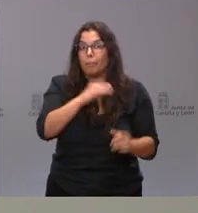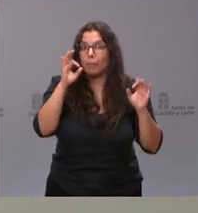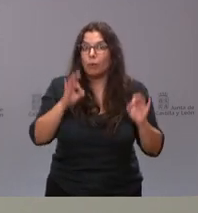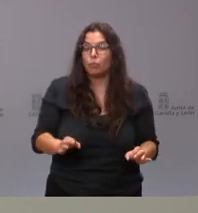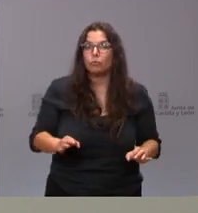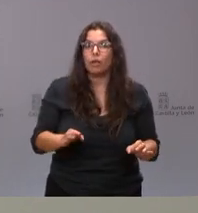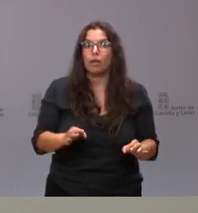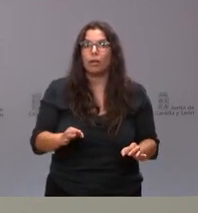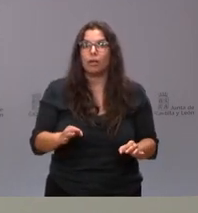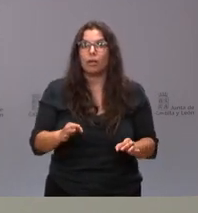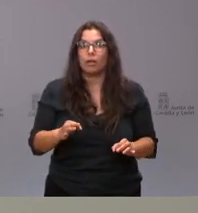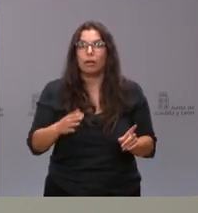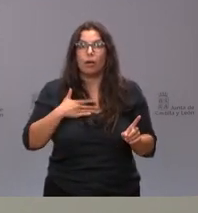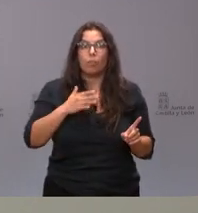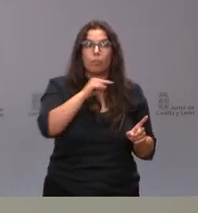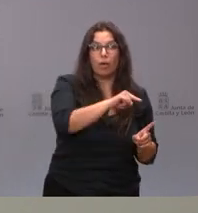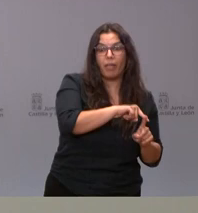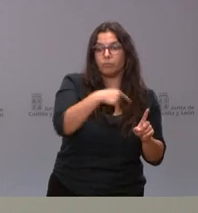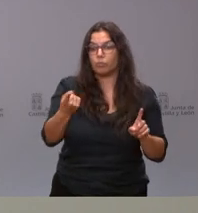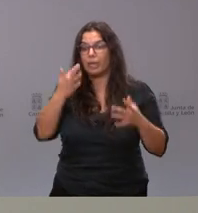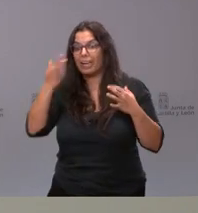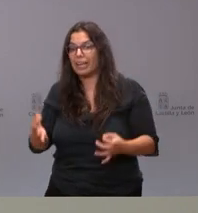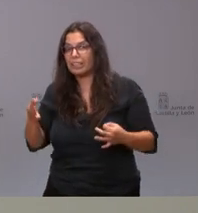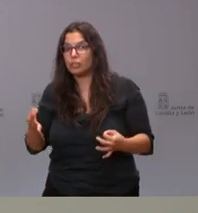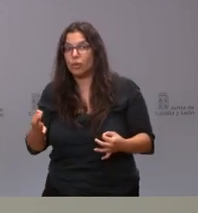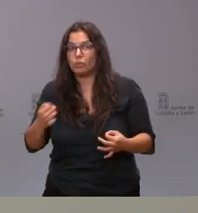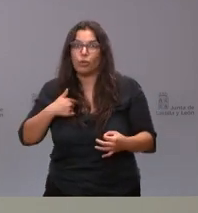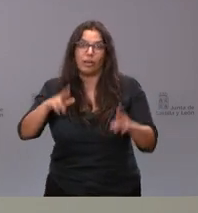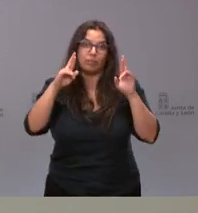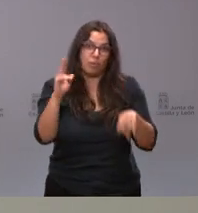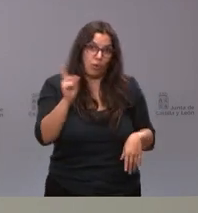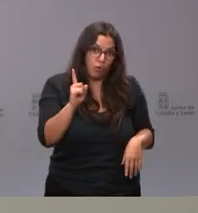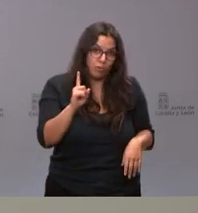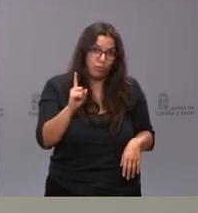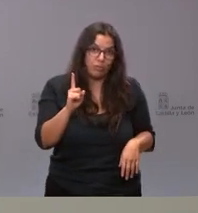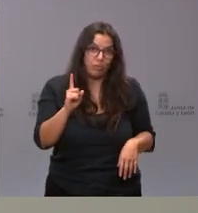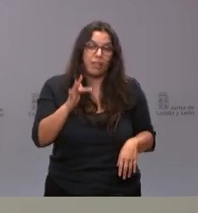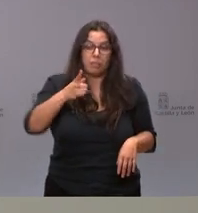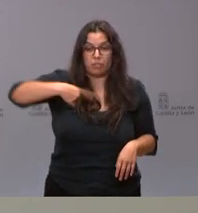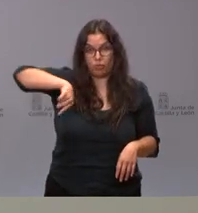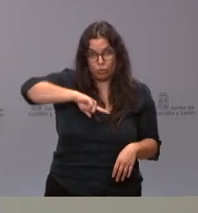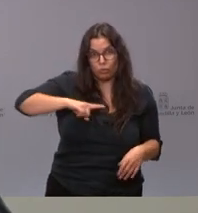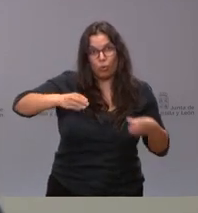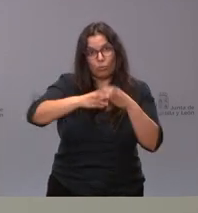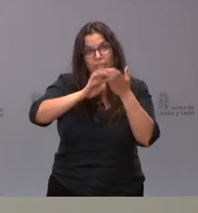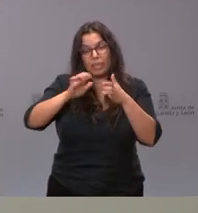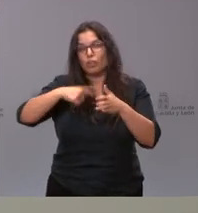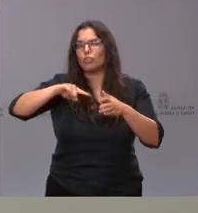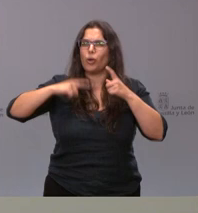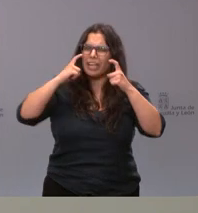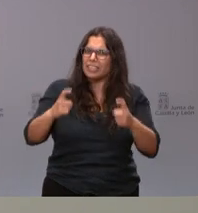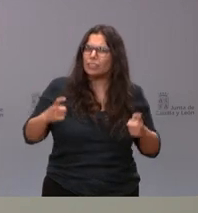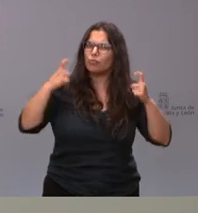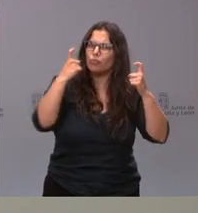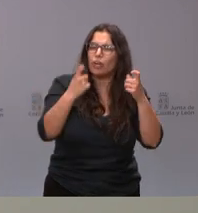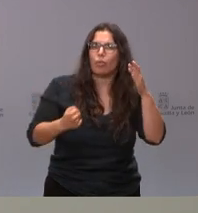si una cosa puede poner en riesgo la otra, a mí me gustaría que no. Y le digo más, por la parte de la Junta de Castilla y León, vamos a hacer todo el esfuerzo